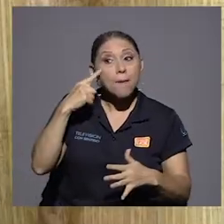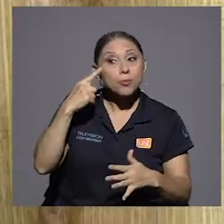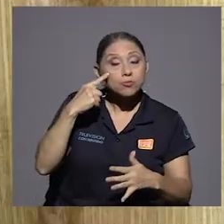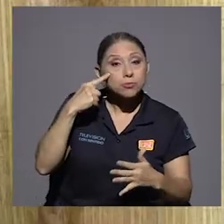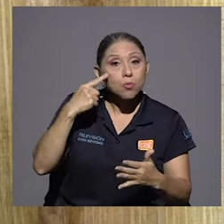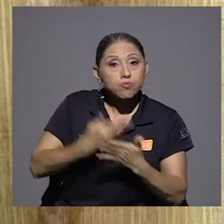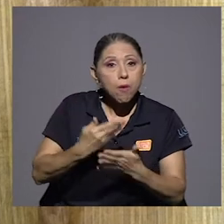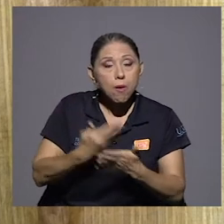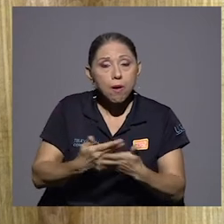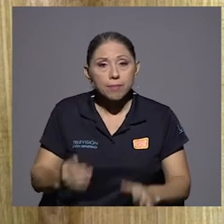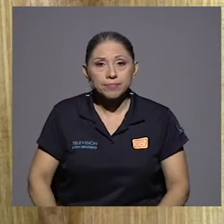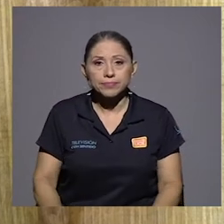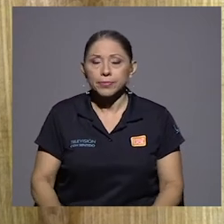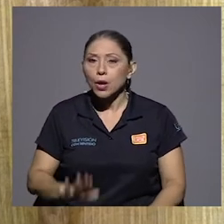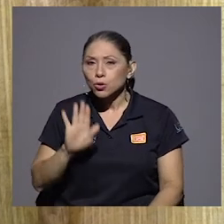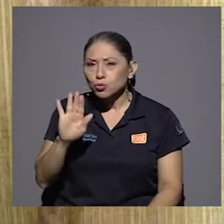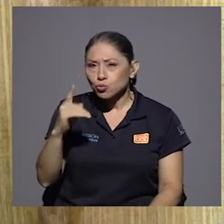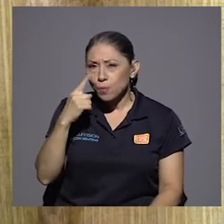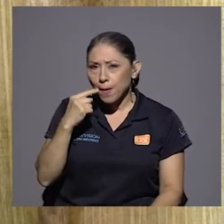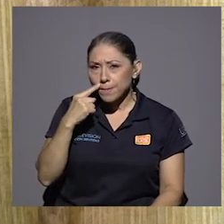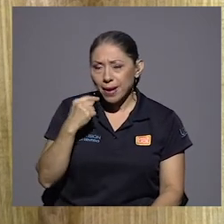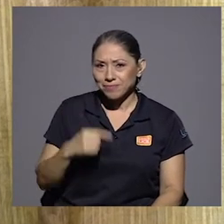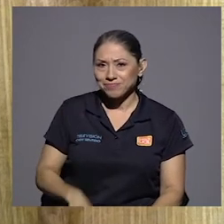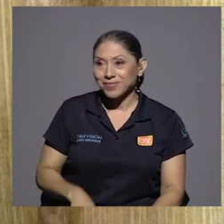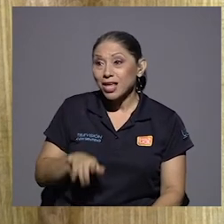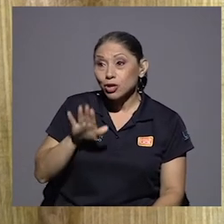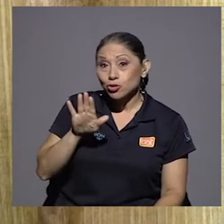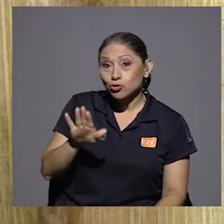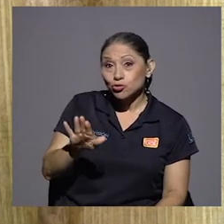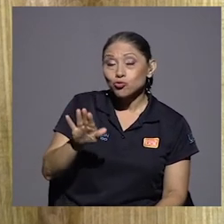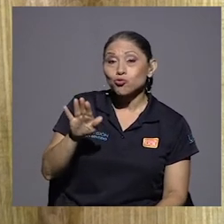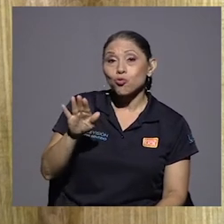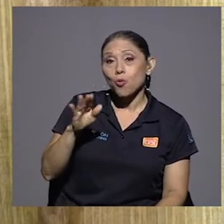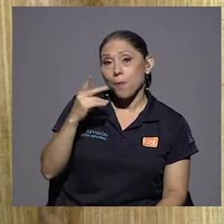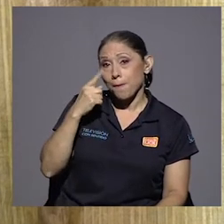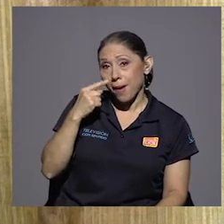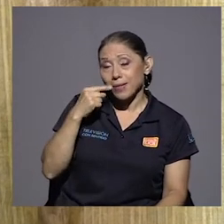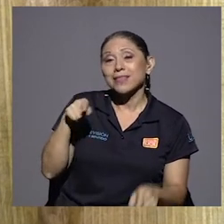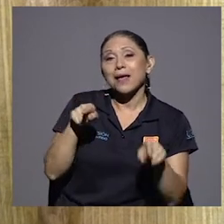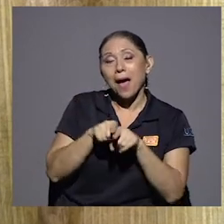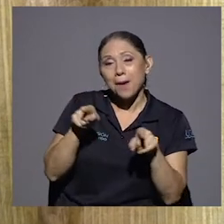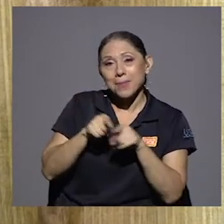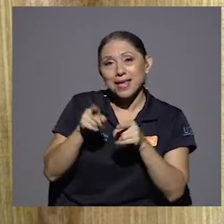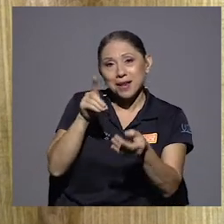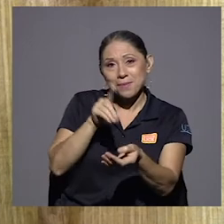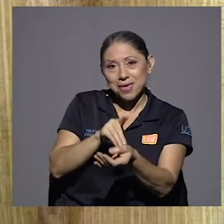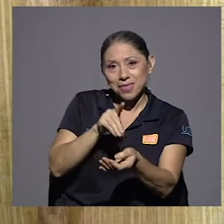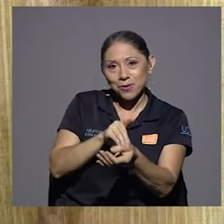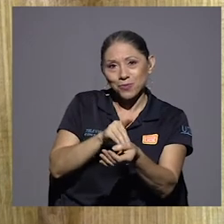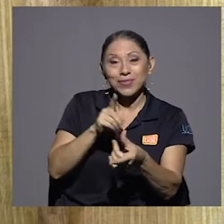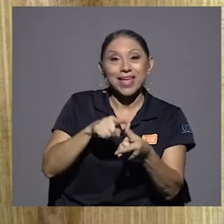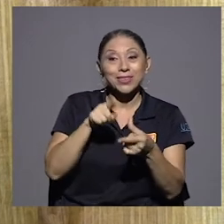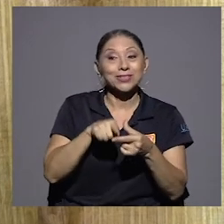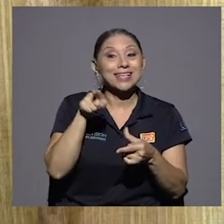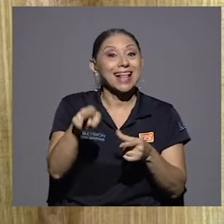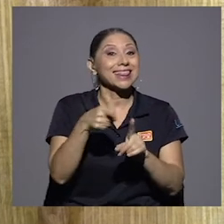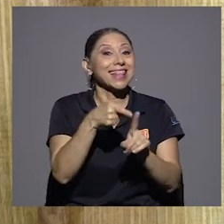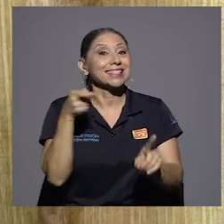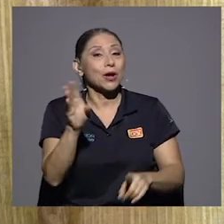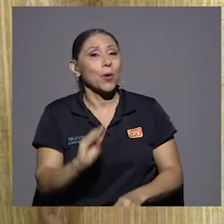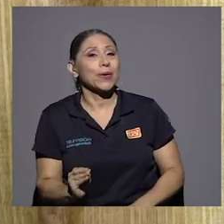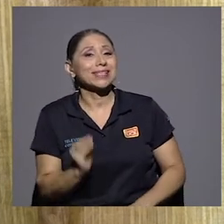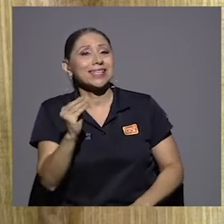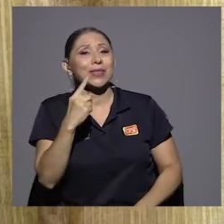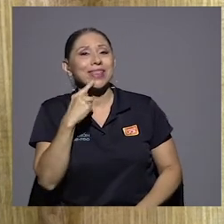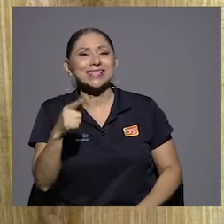Decía su papá, como hijo de médico sentía a la hora muy temprana, de muy jovencito, de mi vida el dolor